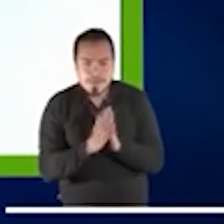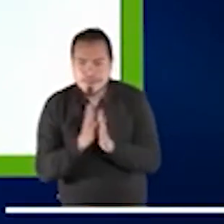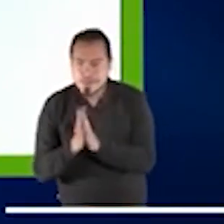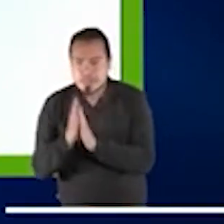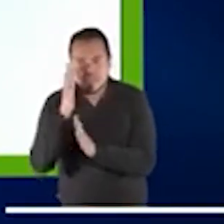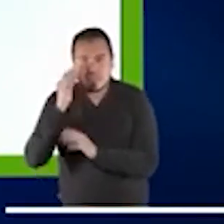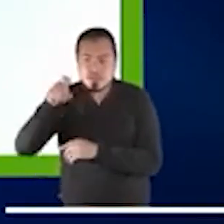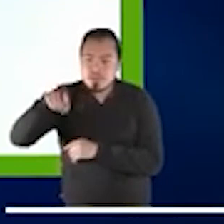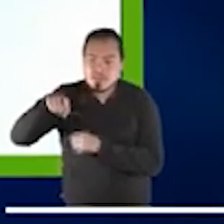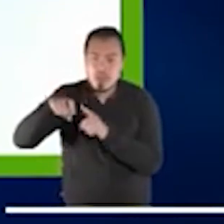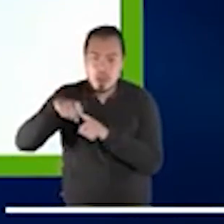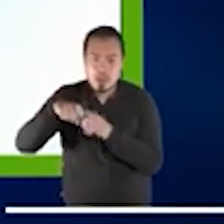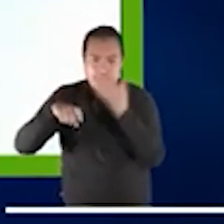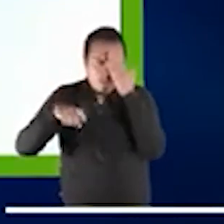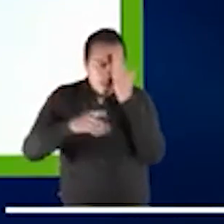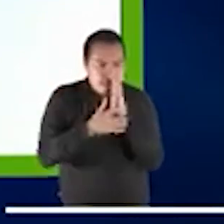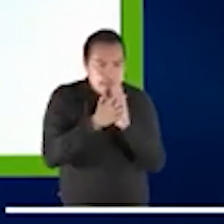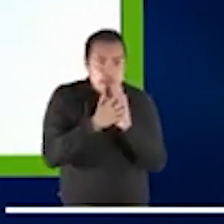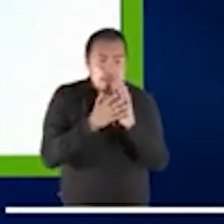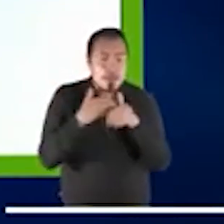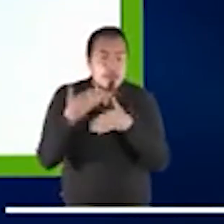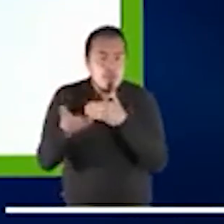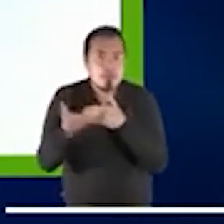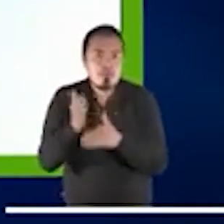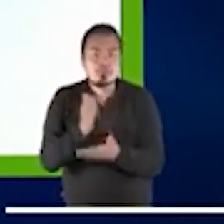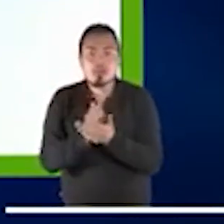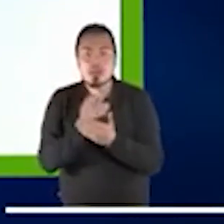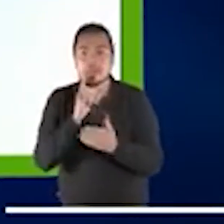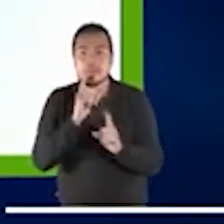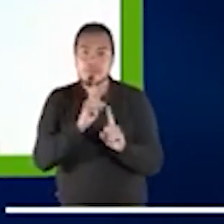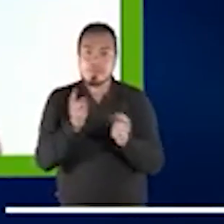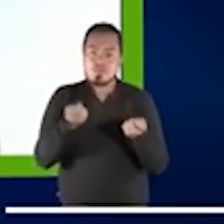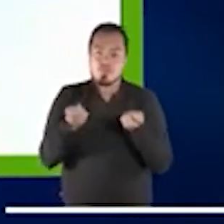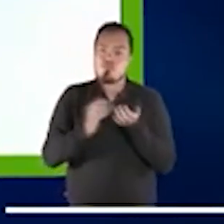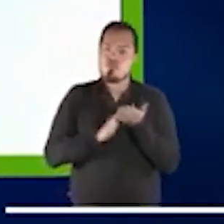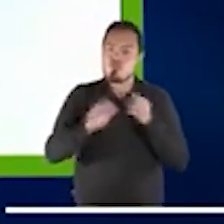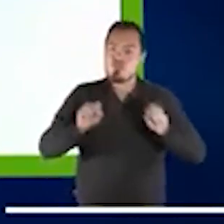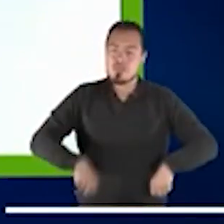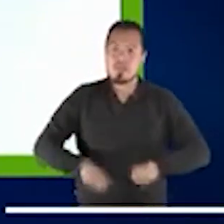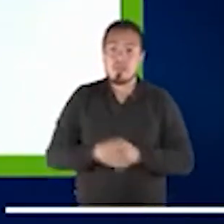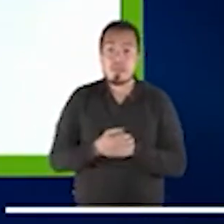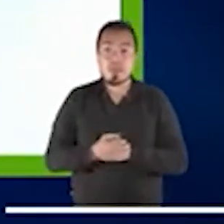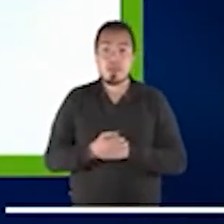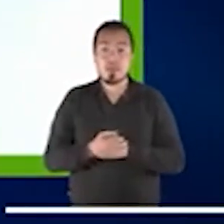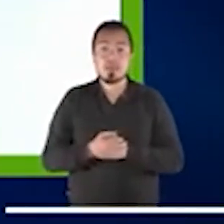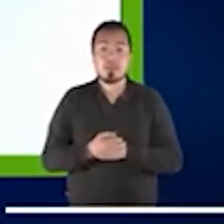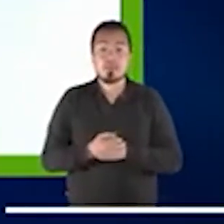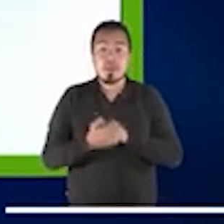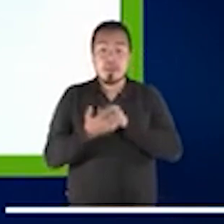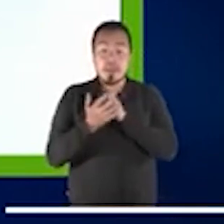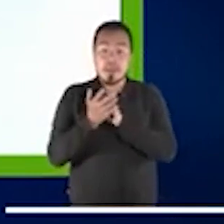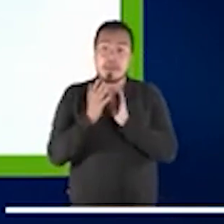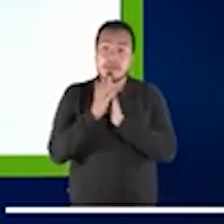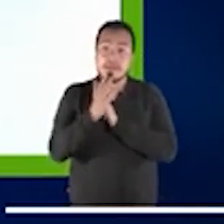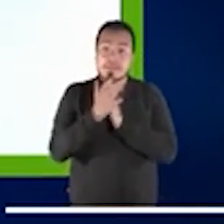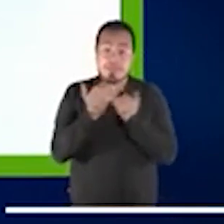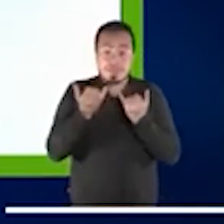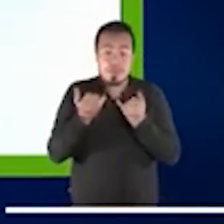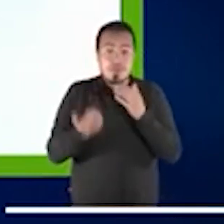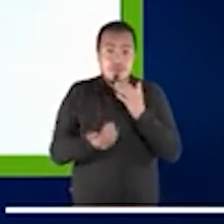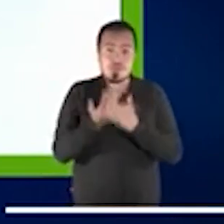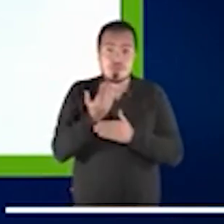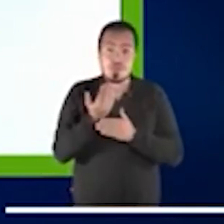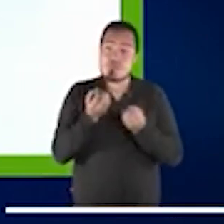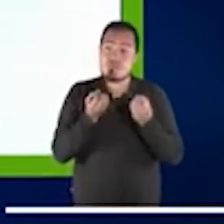y que no pase otra vez de la no repetición entonces si esto es un trabajo muy innovador lo estamos haciendo ahora